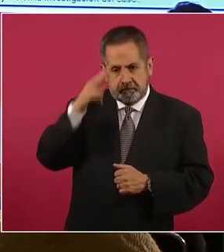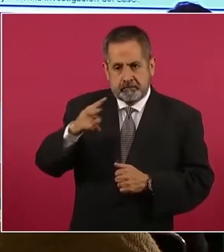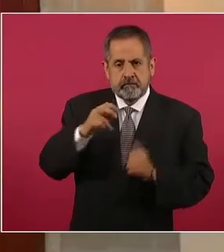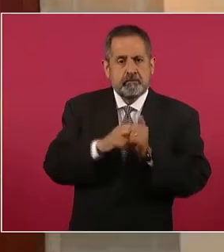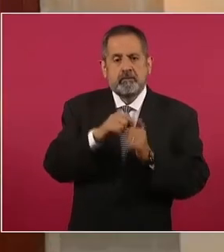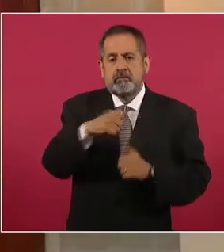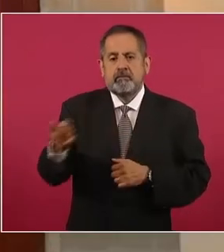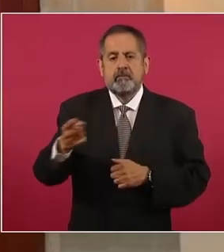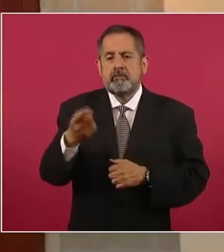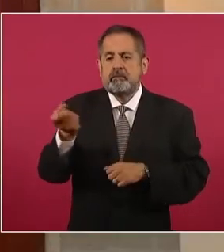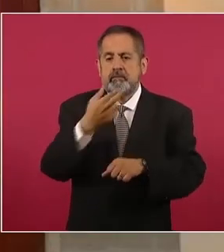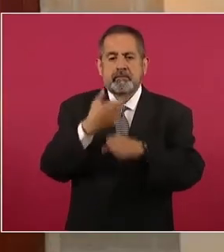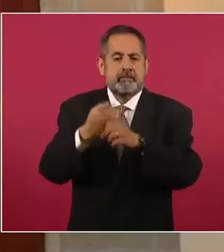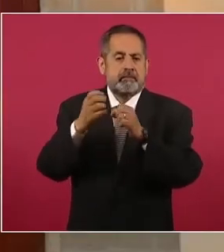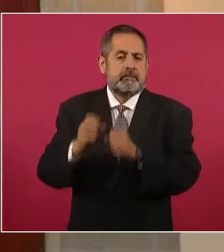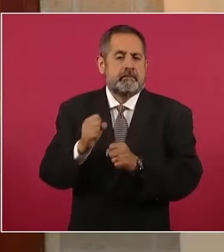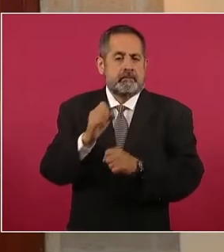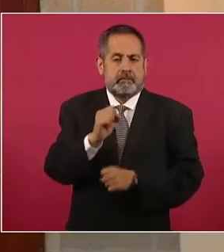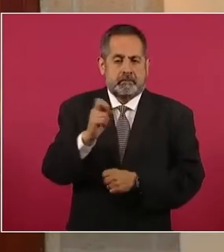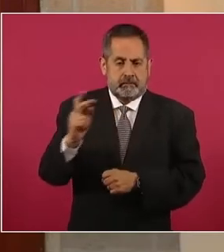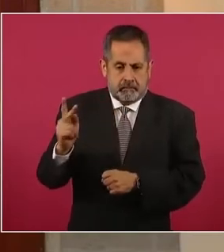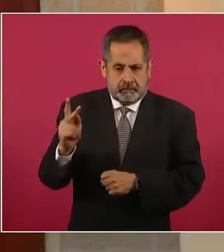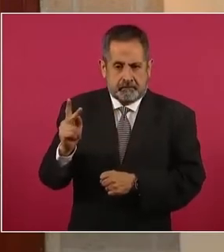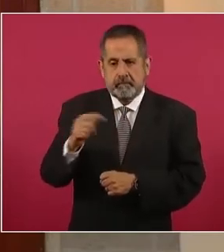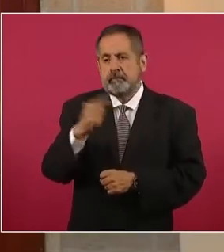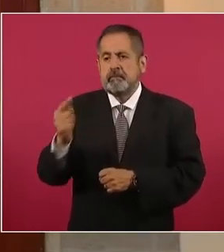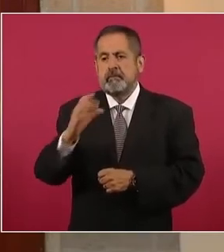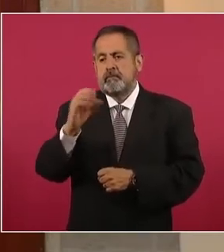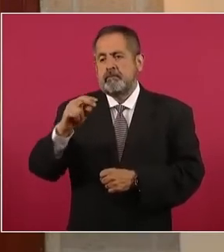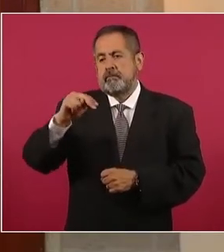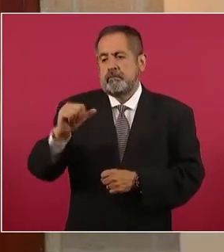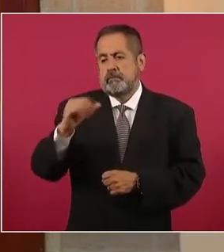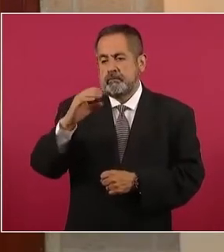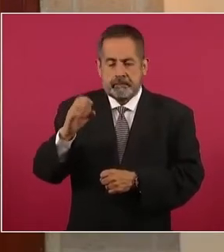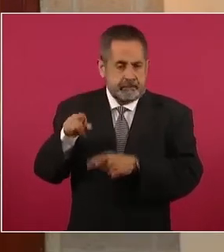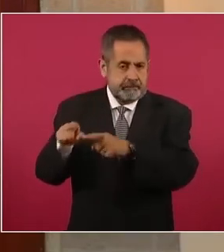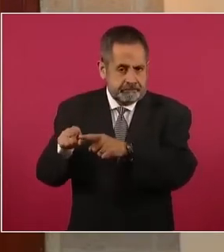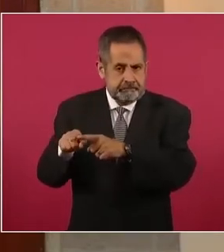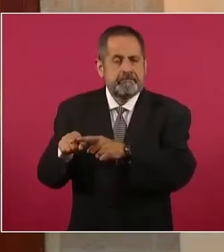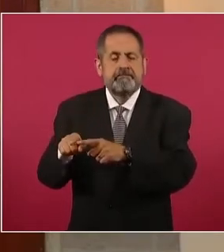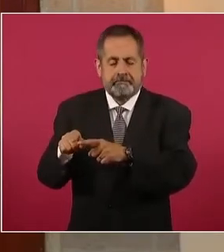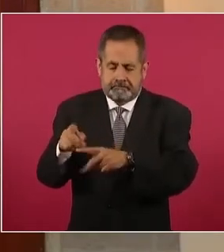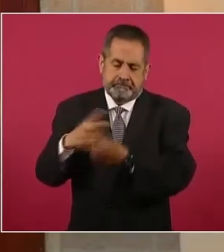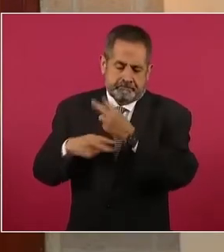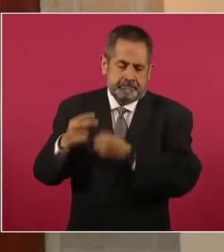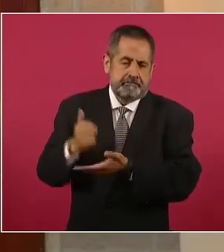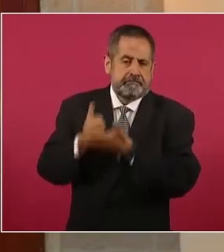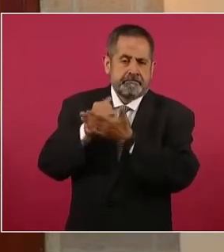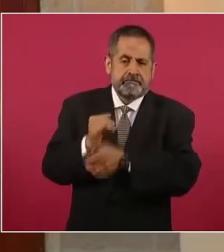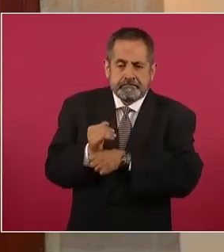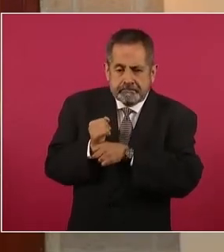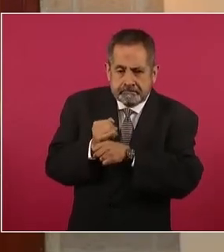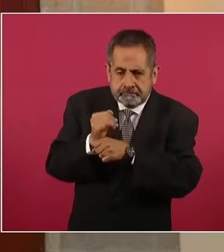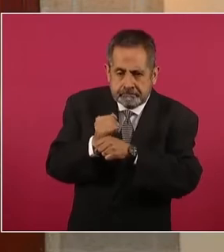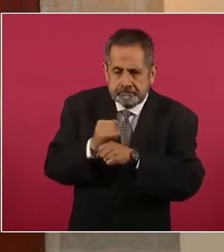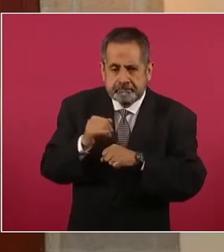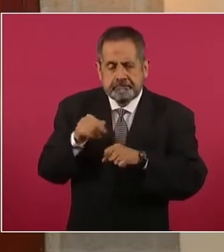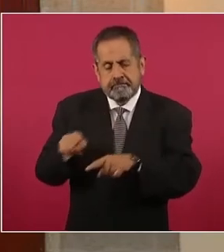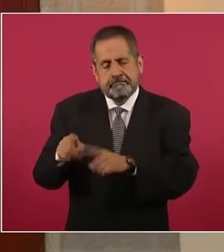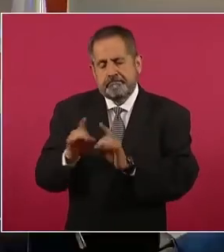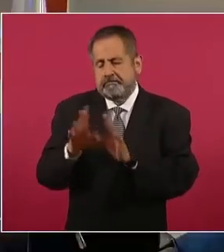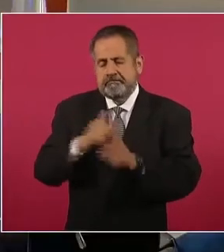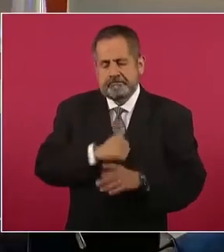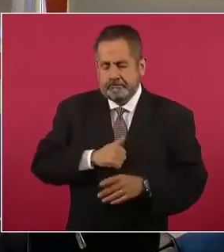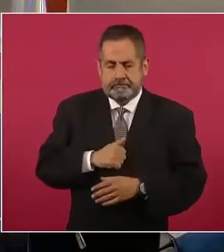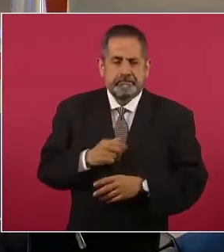Secretaría de Seguridad y Protección Ciudadana y la CONACE, que contribuya a la investigación de este doloroso caso.